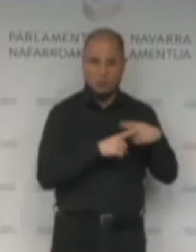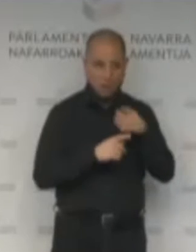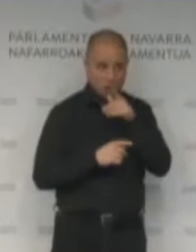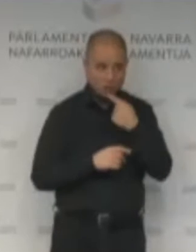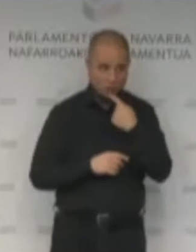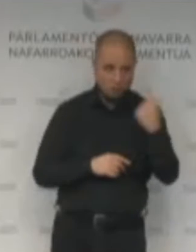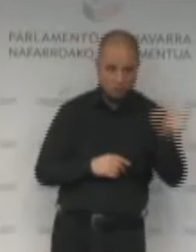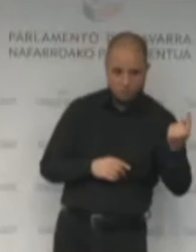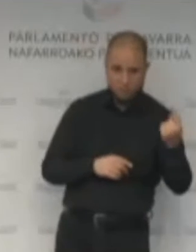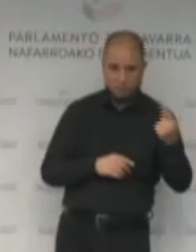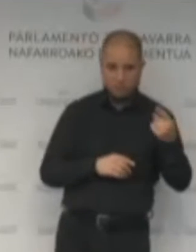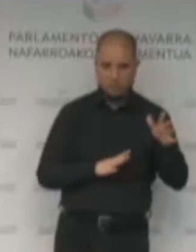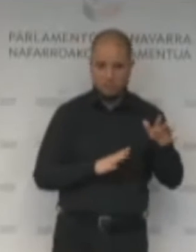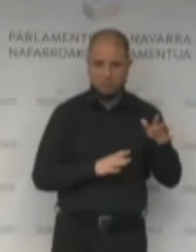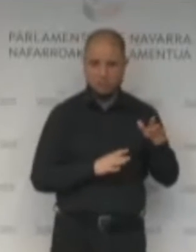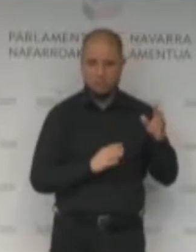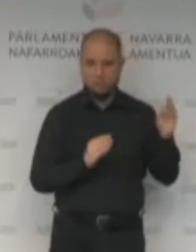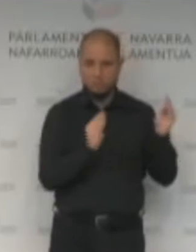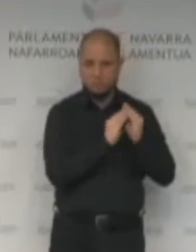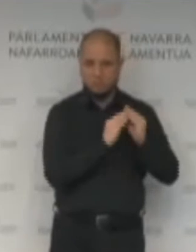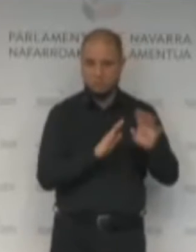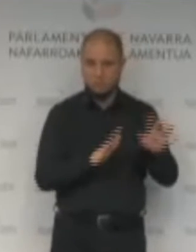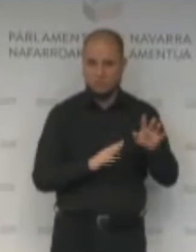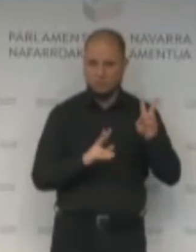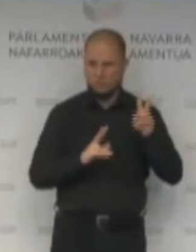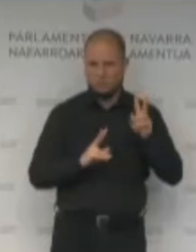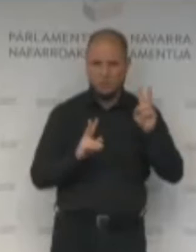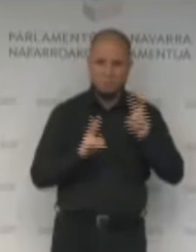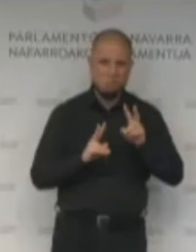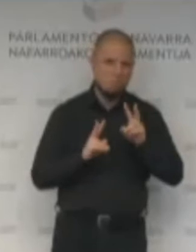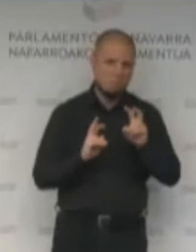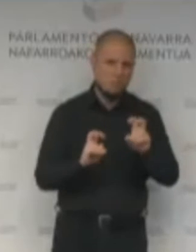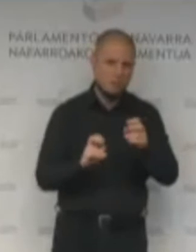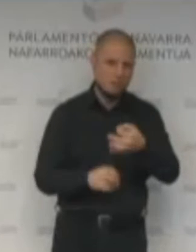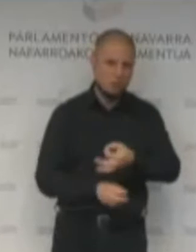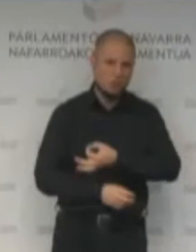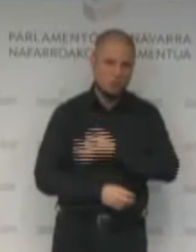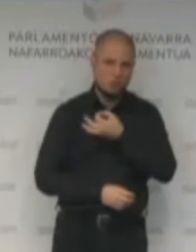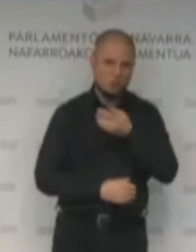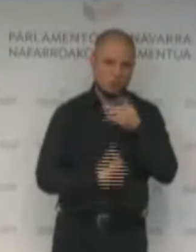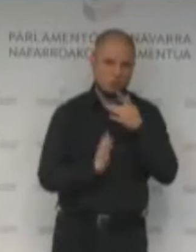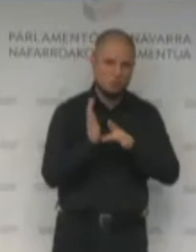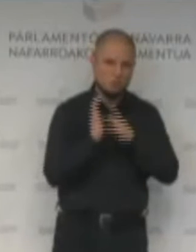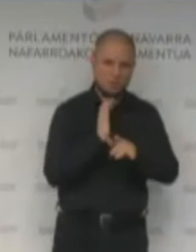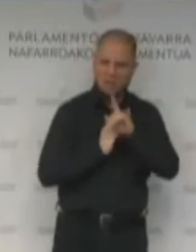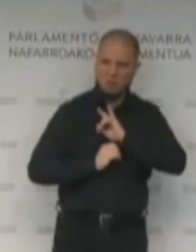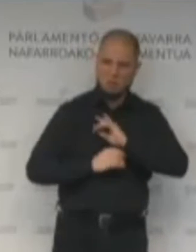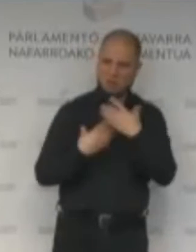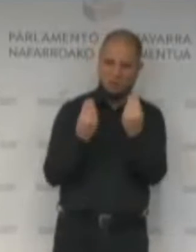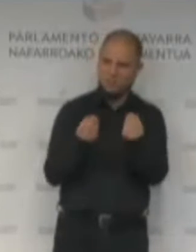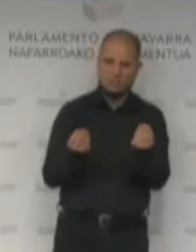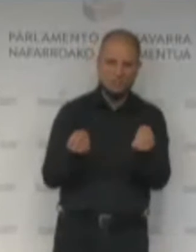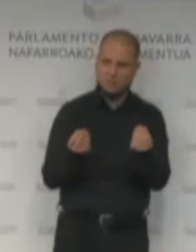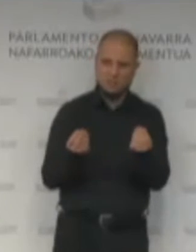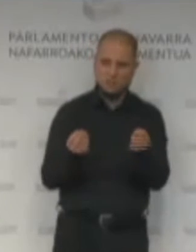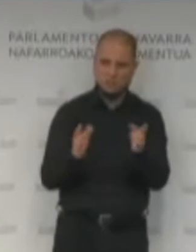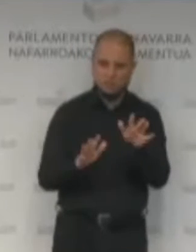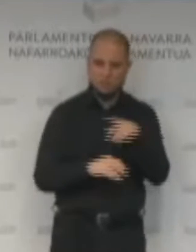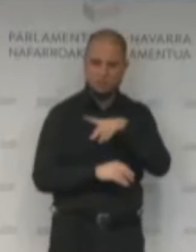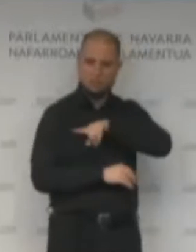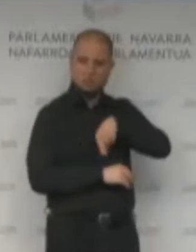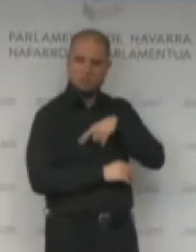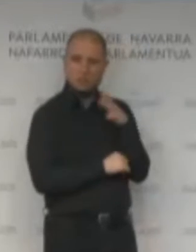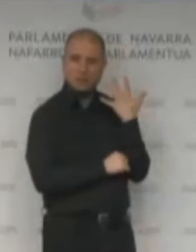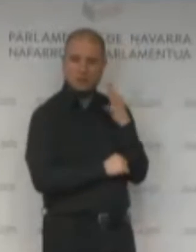que es que me he debido de explicar muy mal en mi primera intervención. Cuando aquí Gueroa Bay habla, lo hace